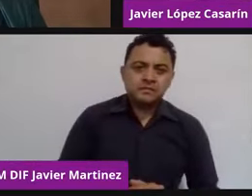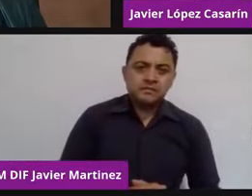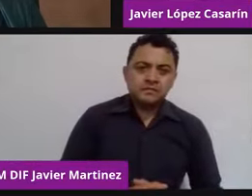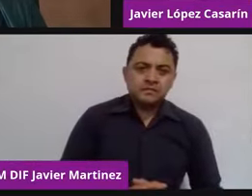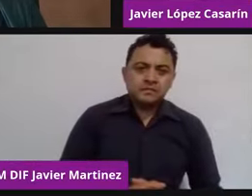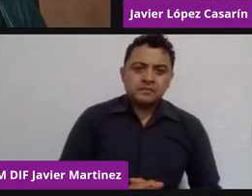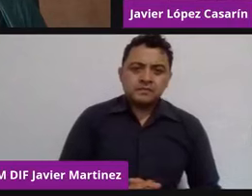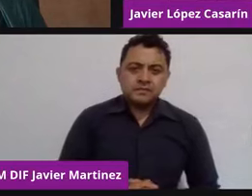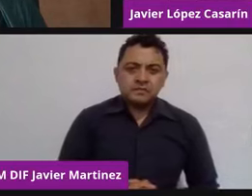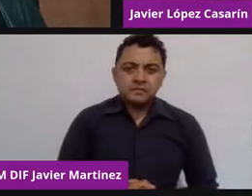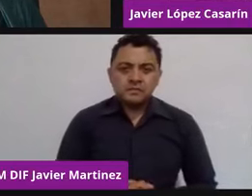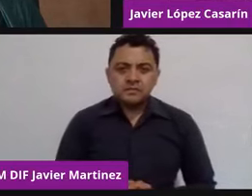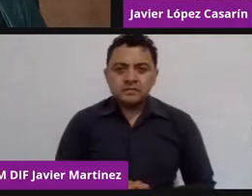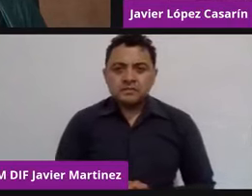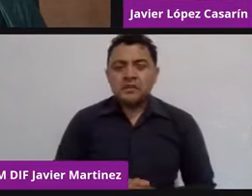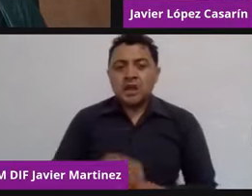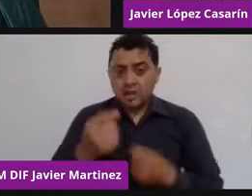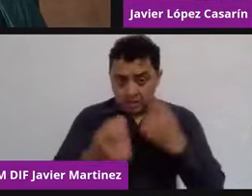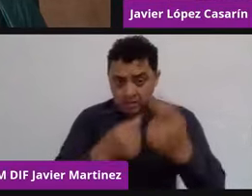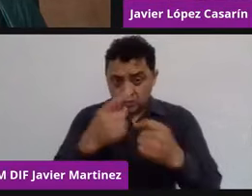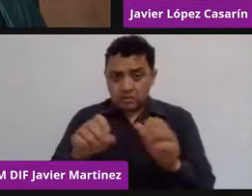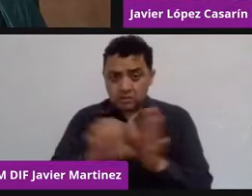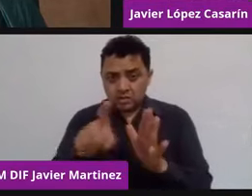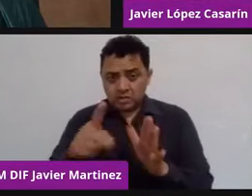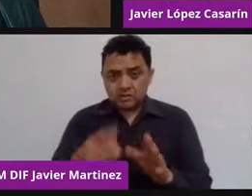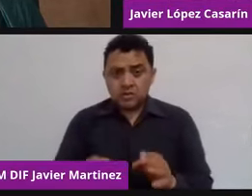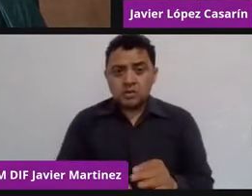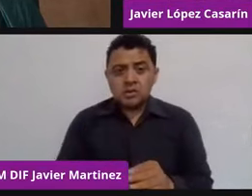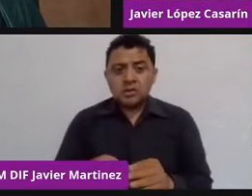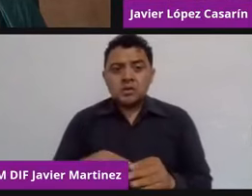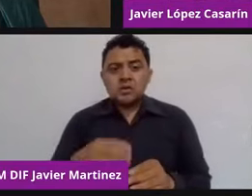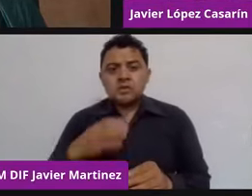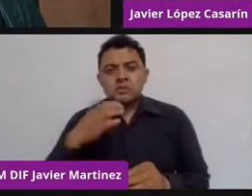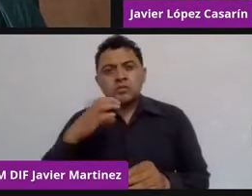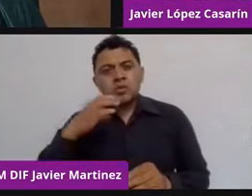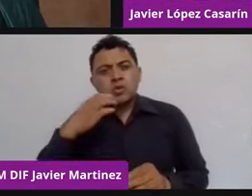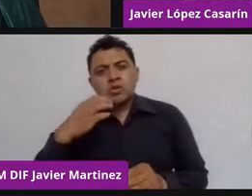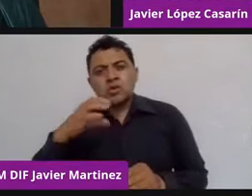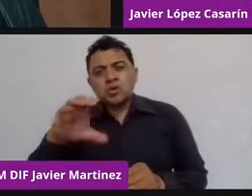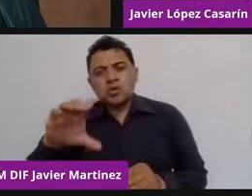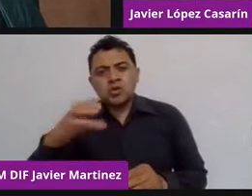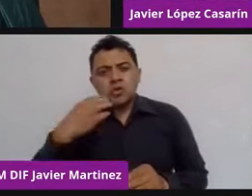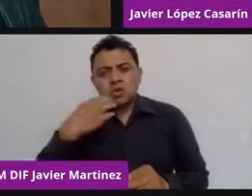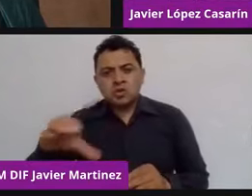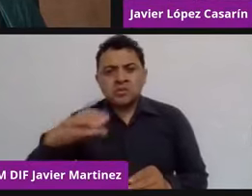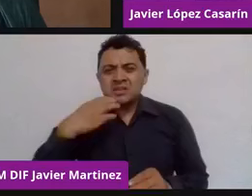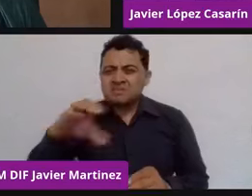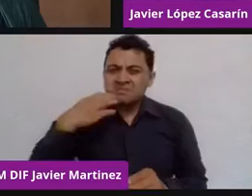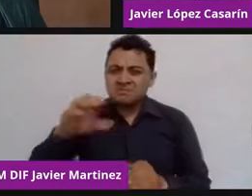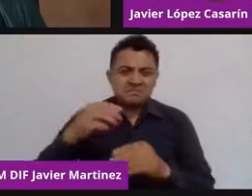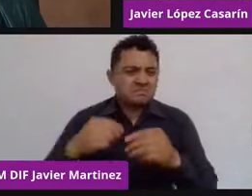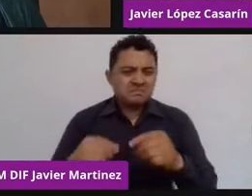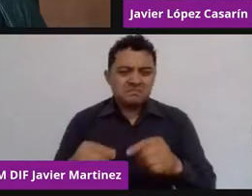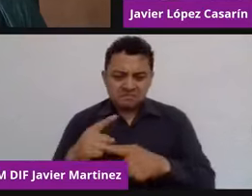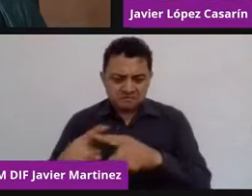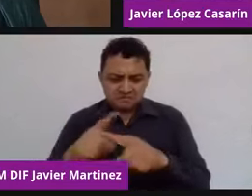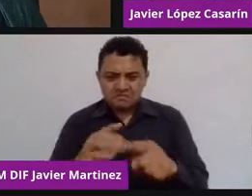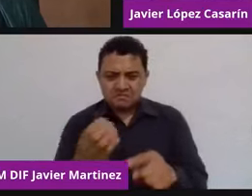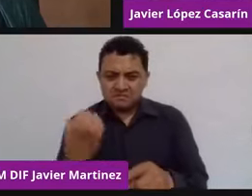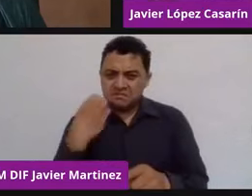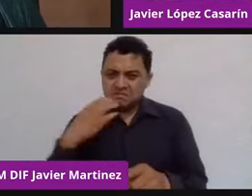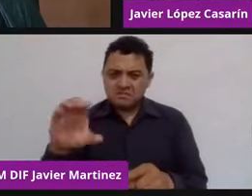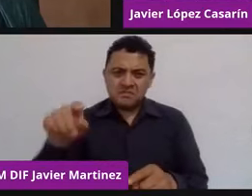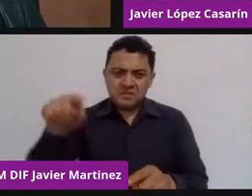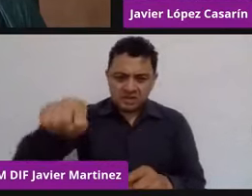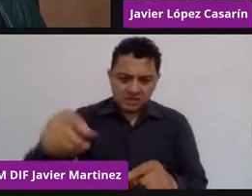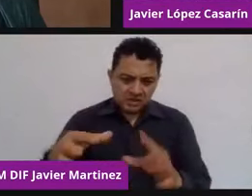comentarios, participa sobre la manera en la cual está reciendo el propio servicio, pues, podríamos atribuirle el concepto. Y que no es malo,